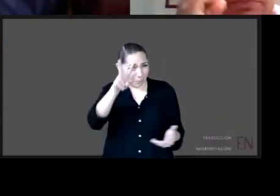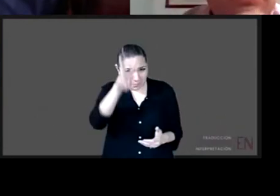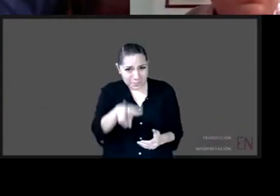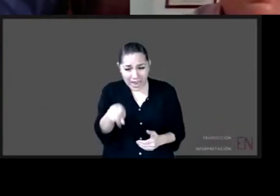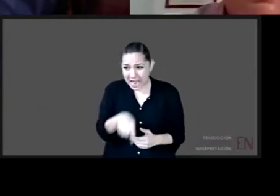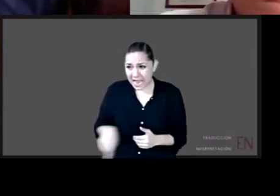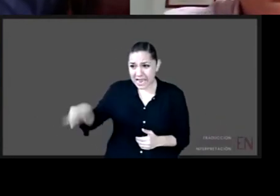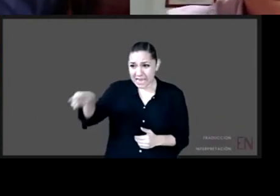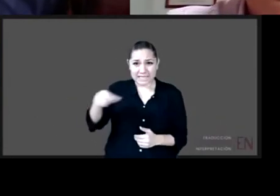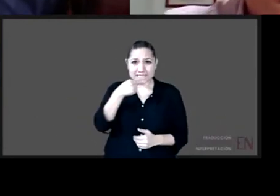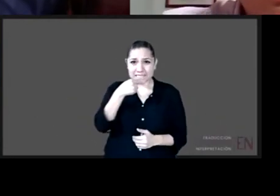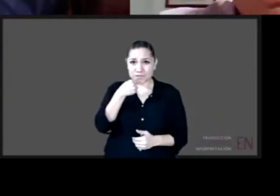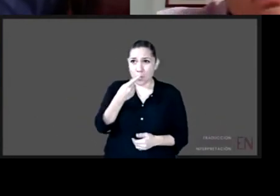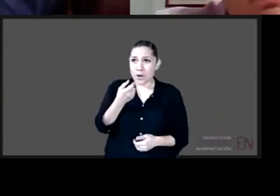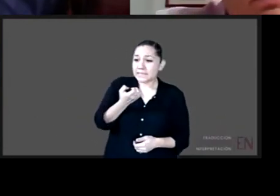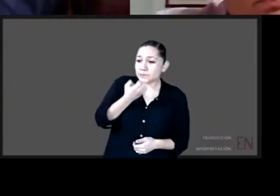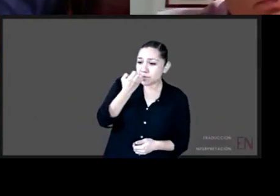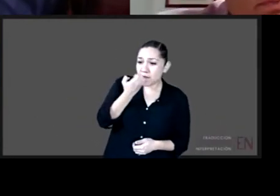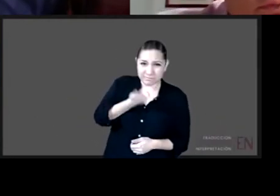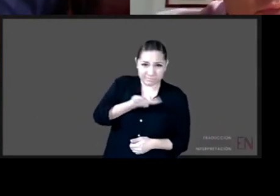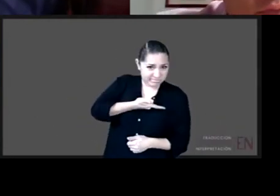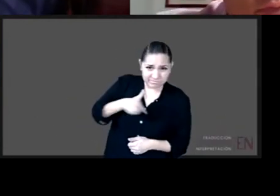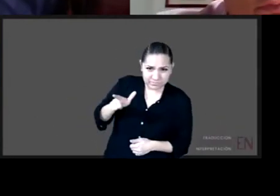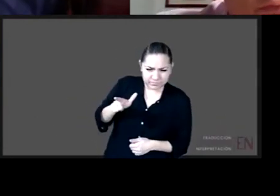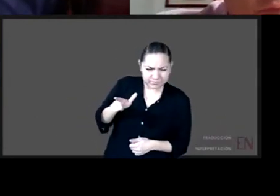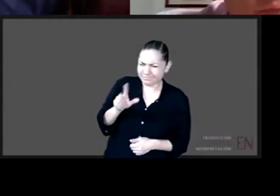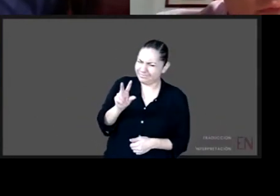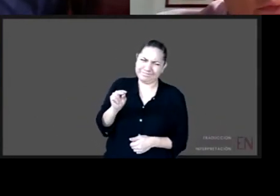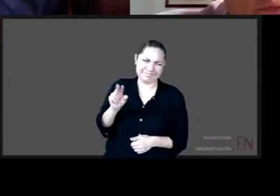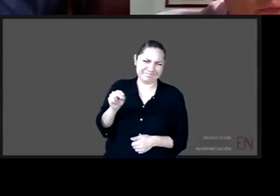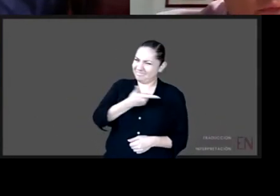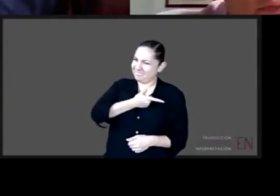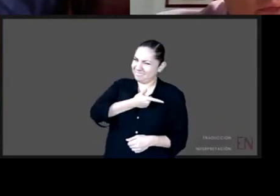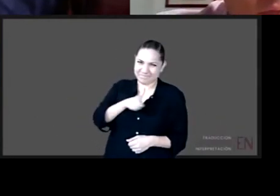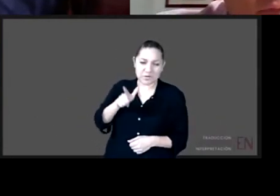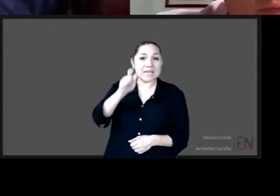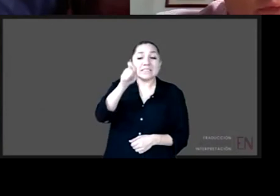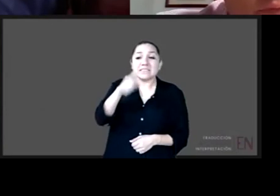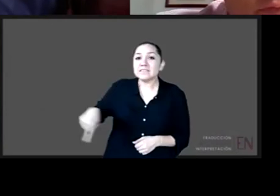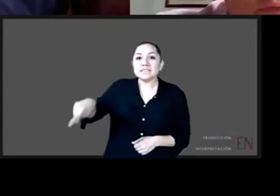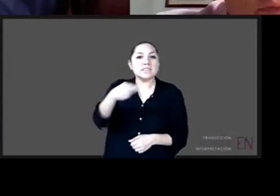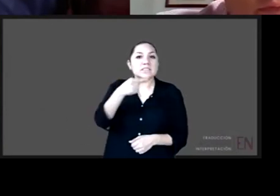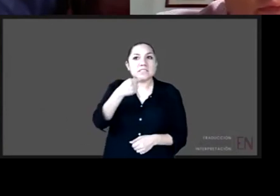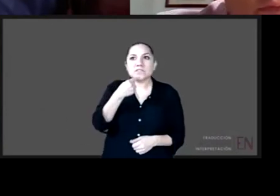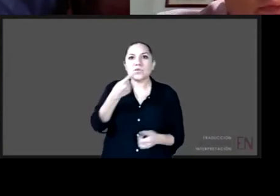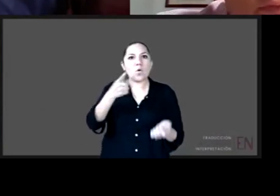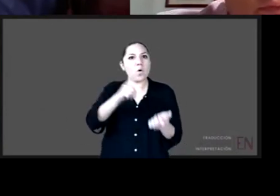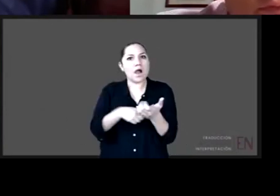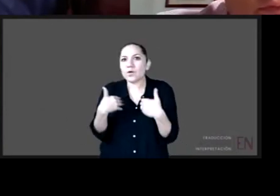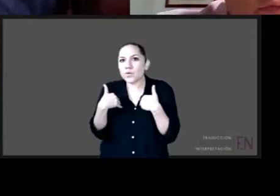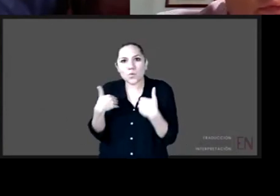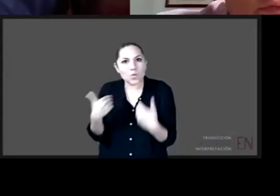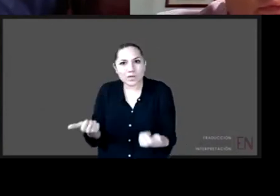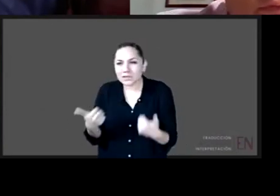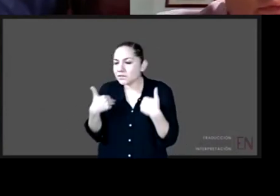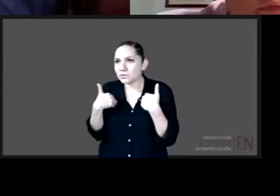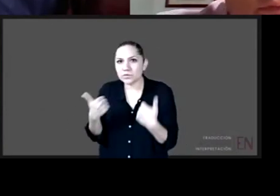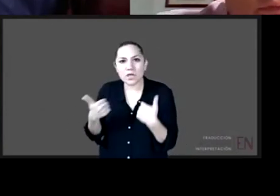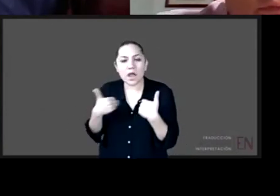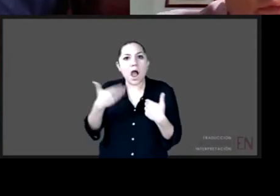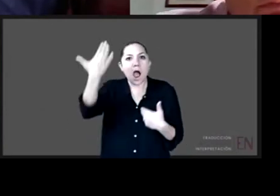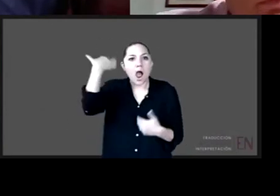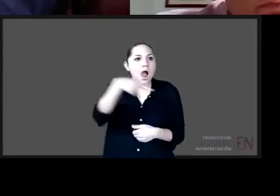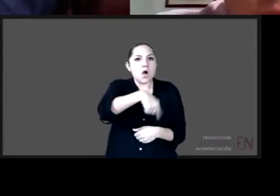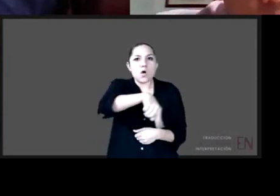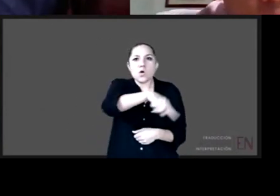lo que pasa es que no le entienden es que hay niños que traen ya un rezago desde los primeros años escolares donde no aprendieron a